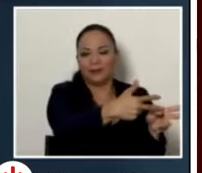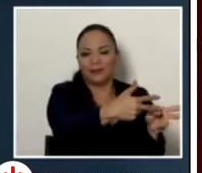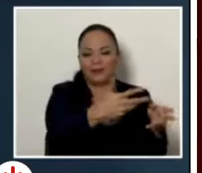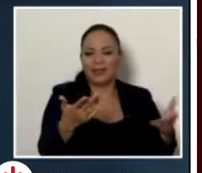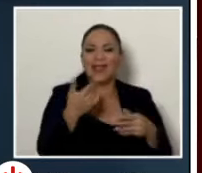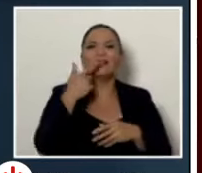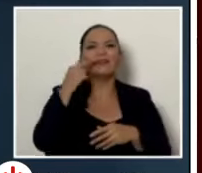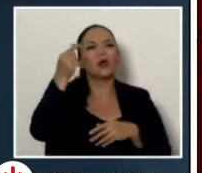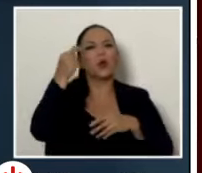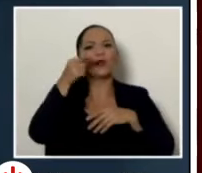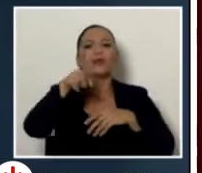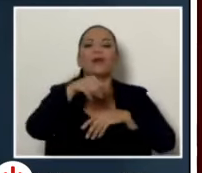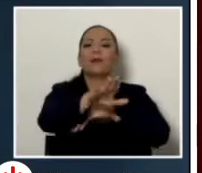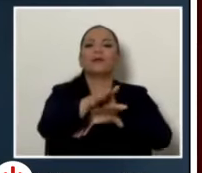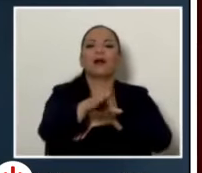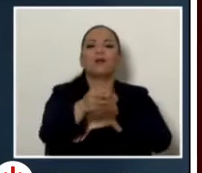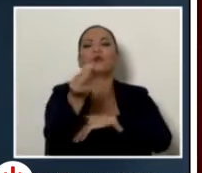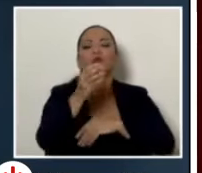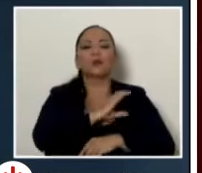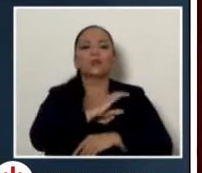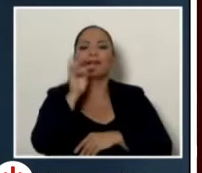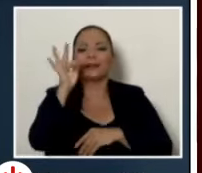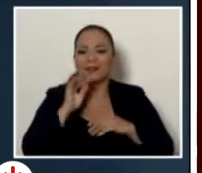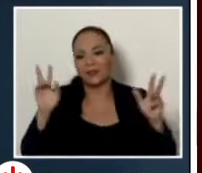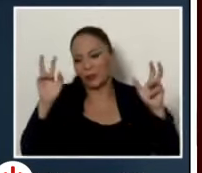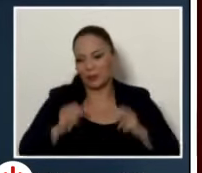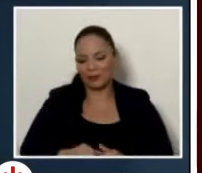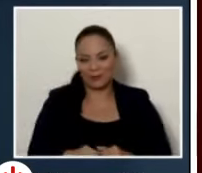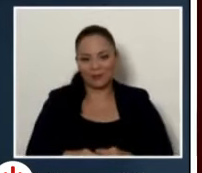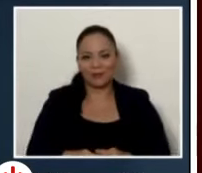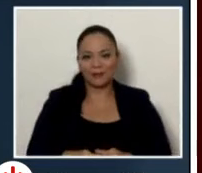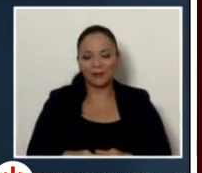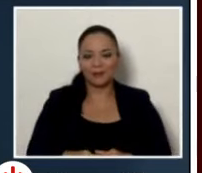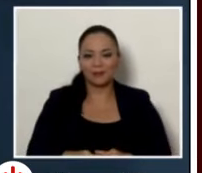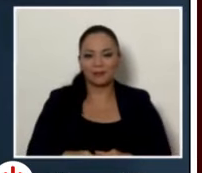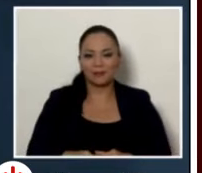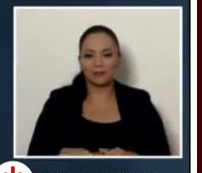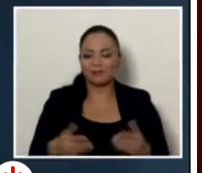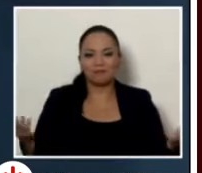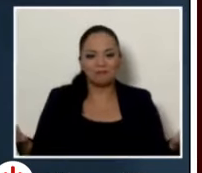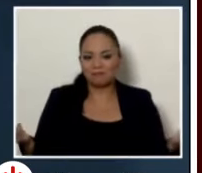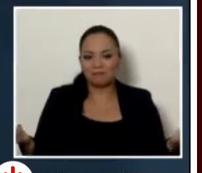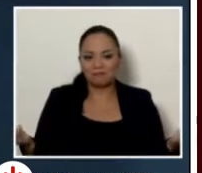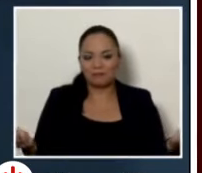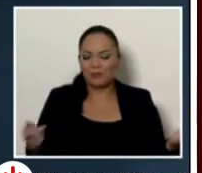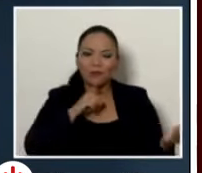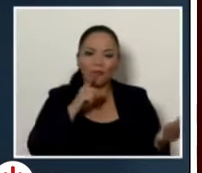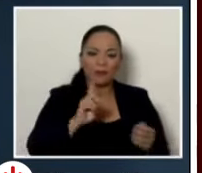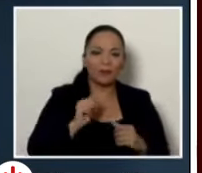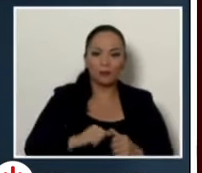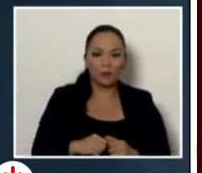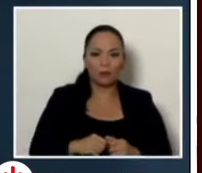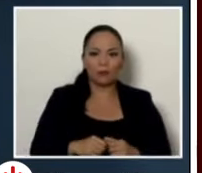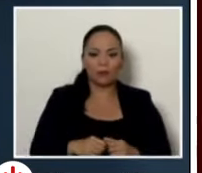mandar no sé cuántos policías de tránsito y aún así no se garantiza que se pueda manejar